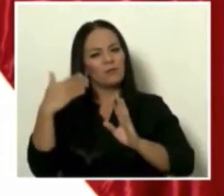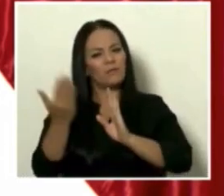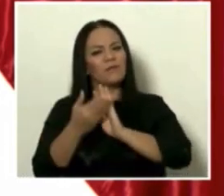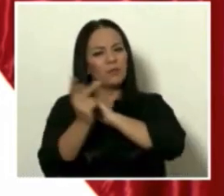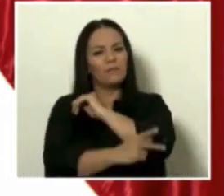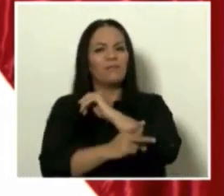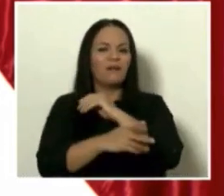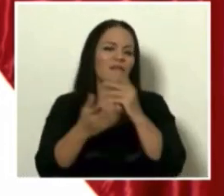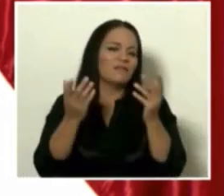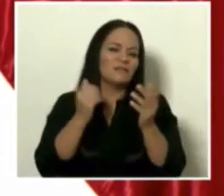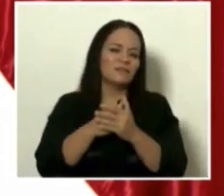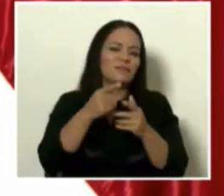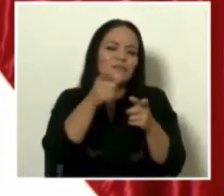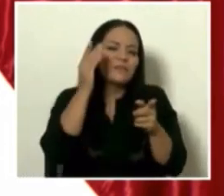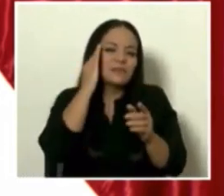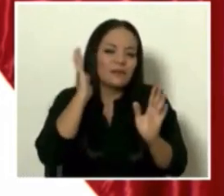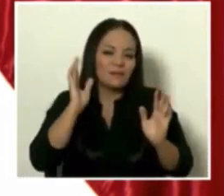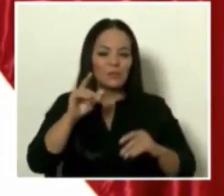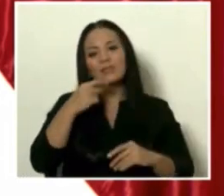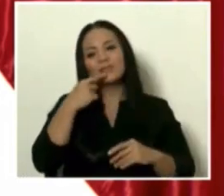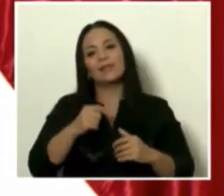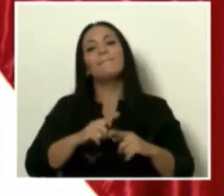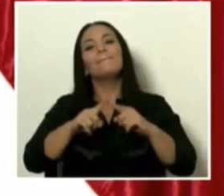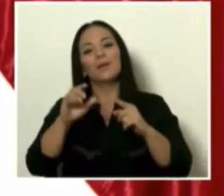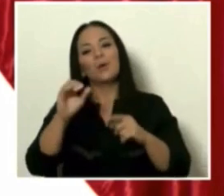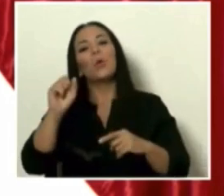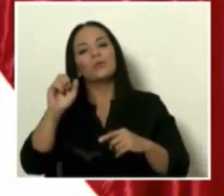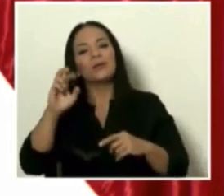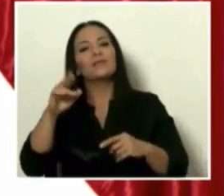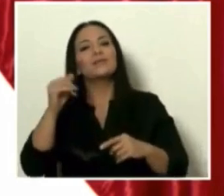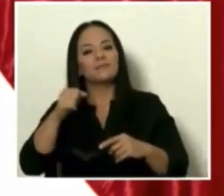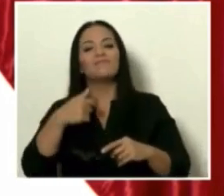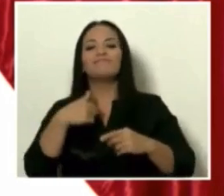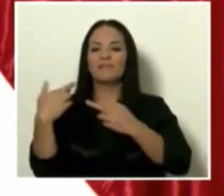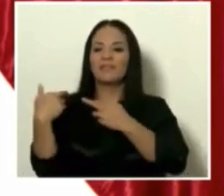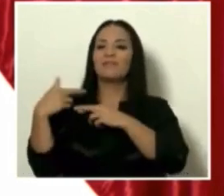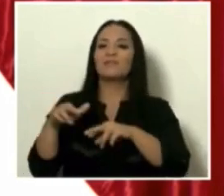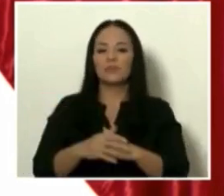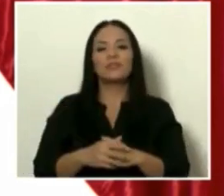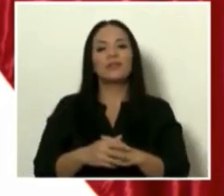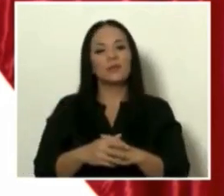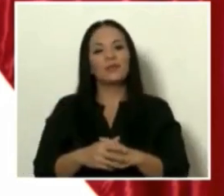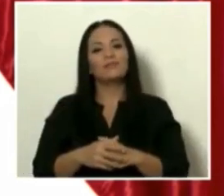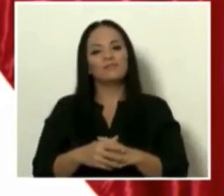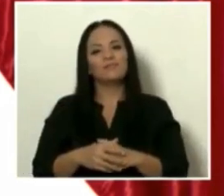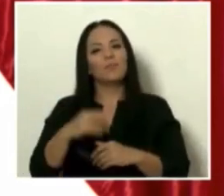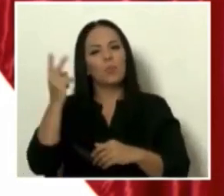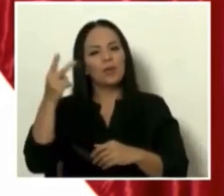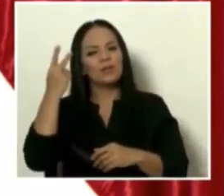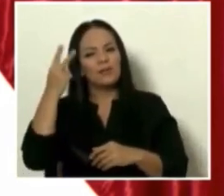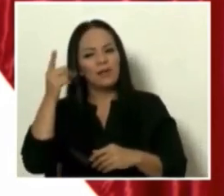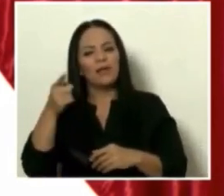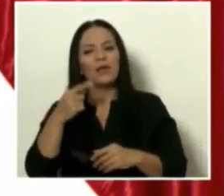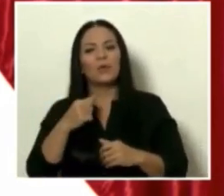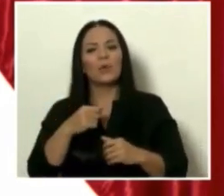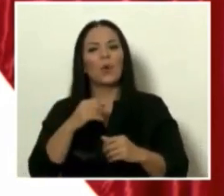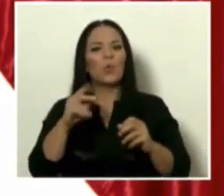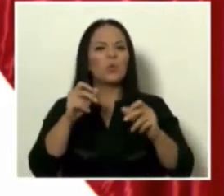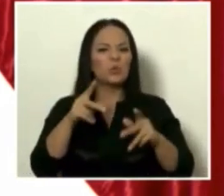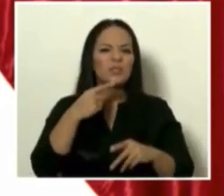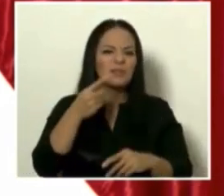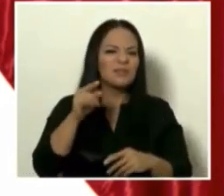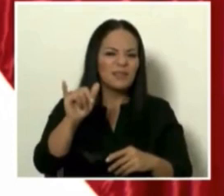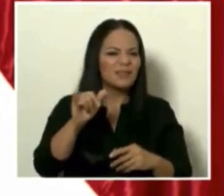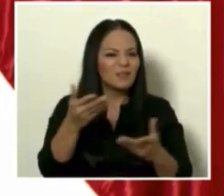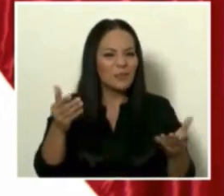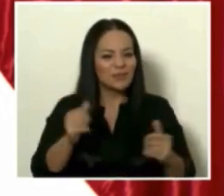falta que yo me refiera. Pero sí, don Oscar, me pareció muy irresponsable, politiquero y oportunista suyo decir eso, sin entender